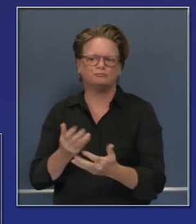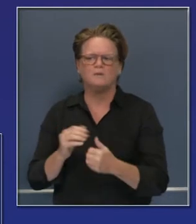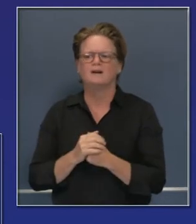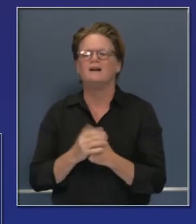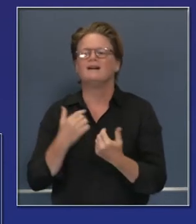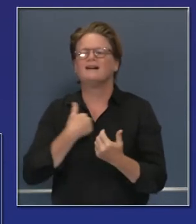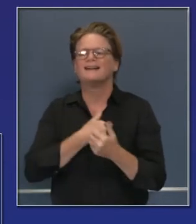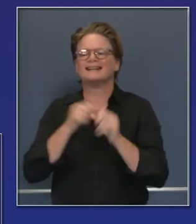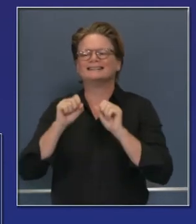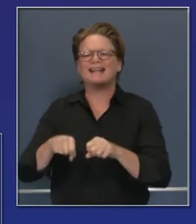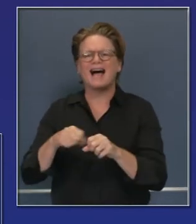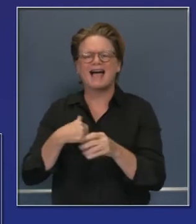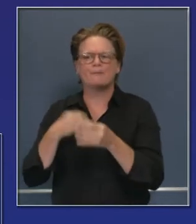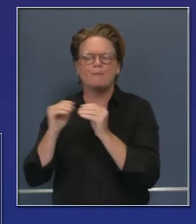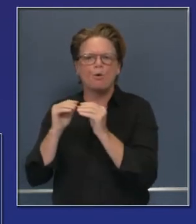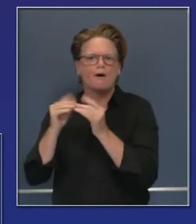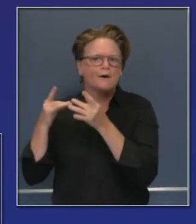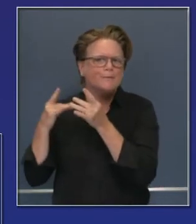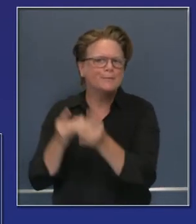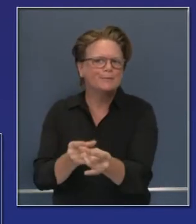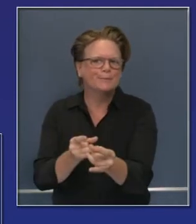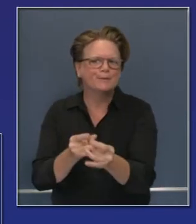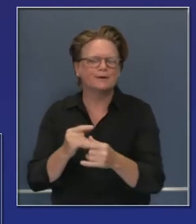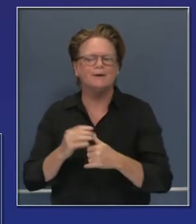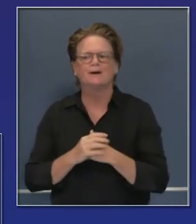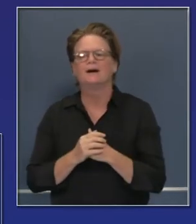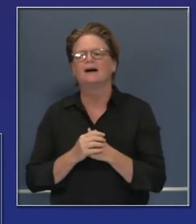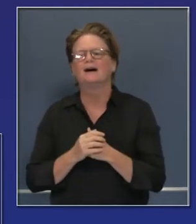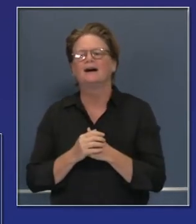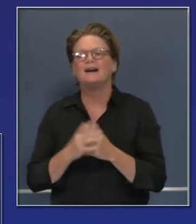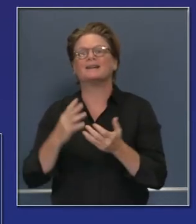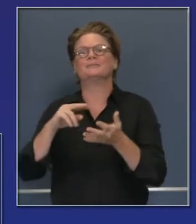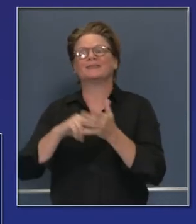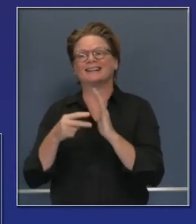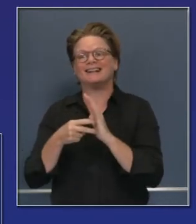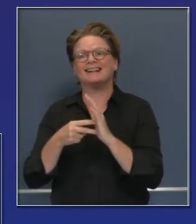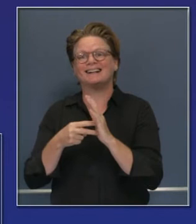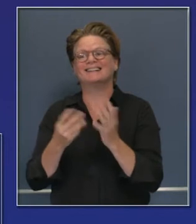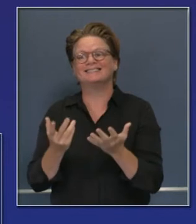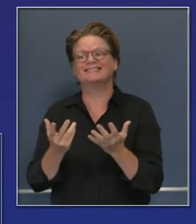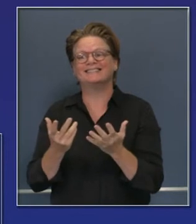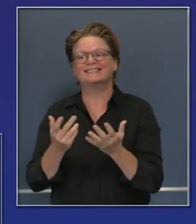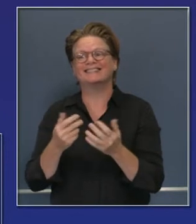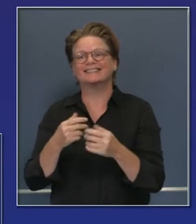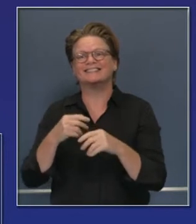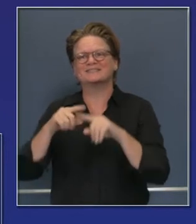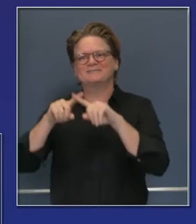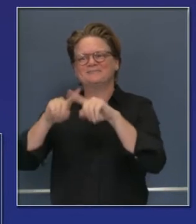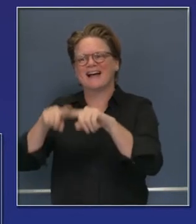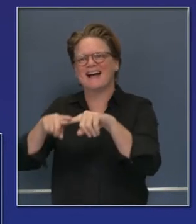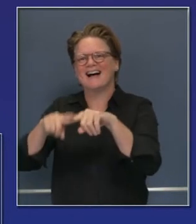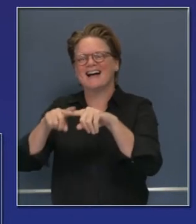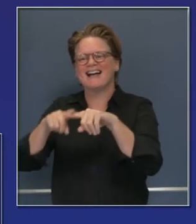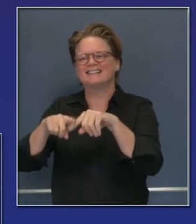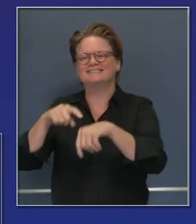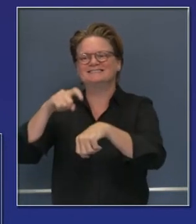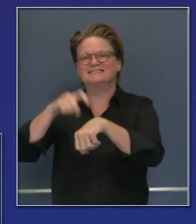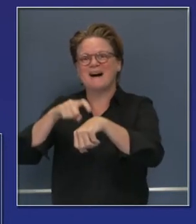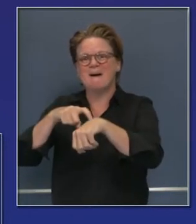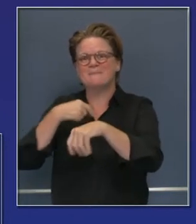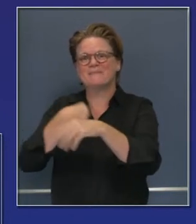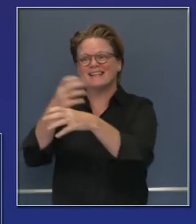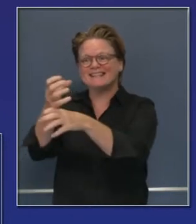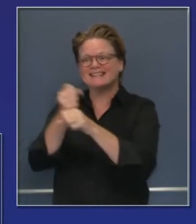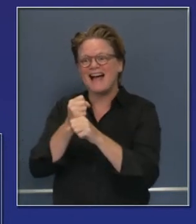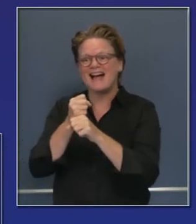Nosotros tenemos otro trabajo por el cual somos responsables, pero esto nos da la oportunidad de tener más estabilidad y la